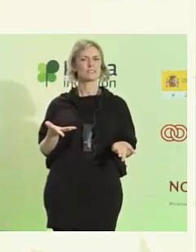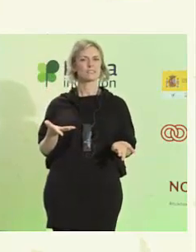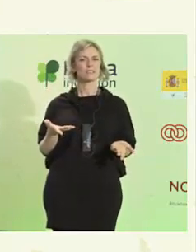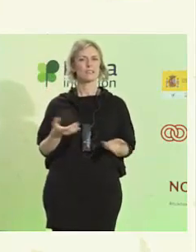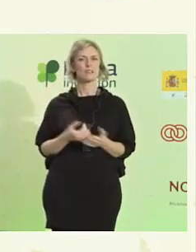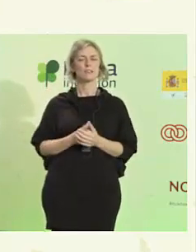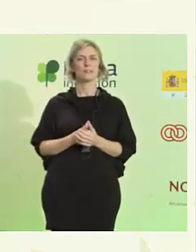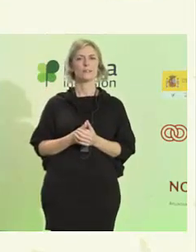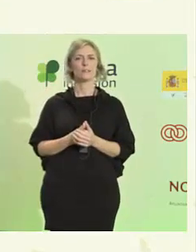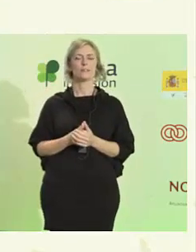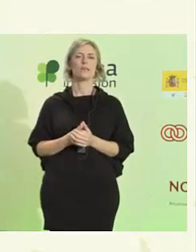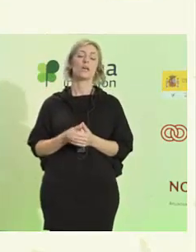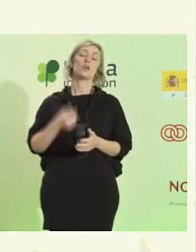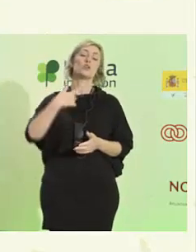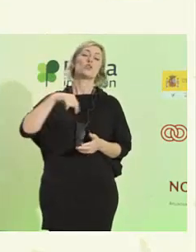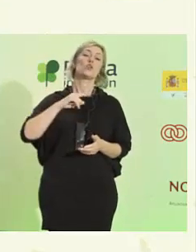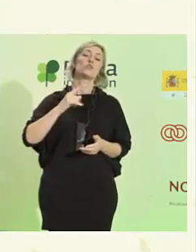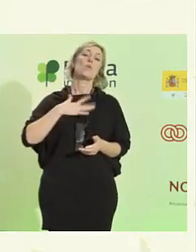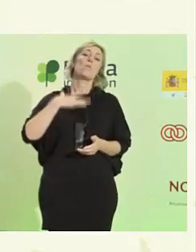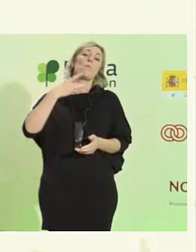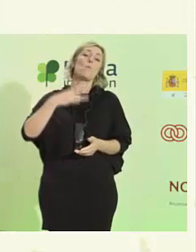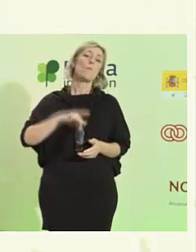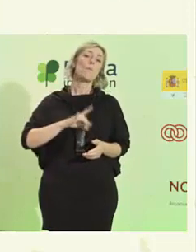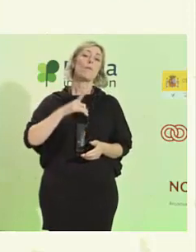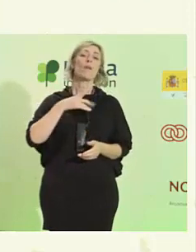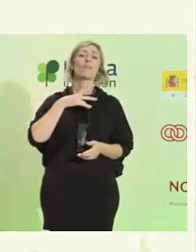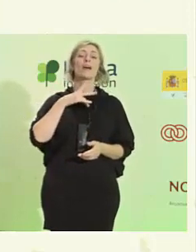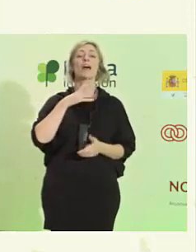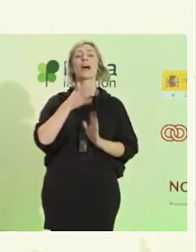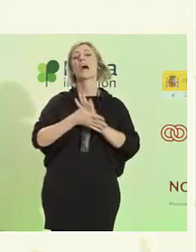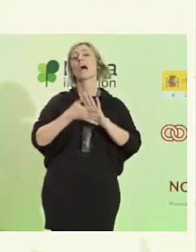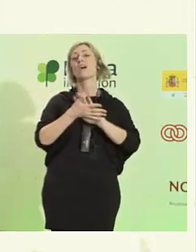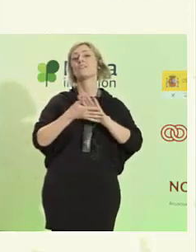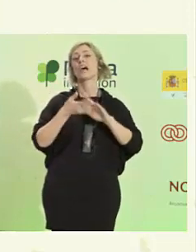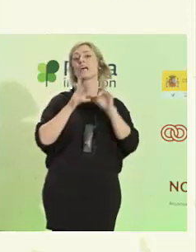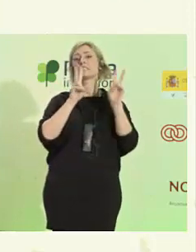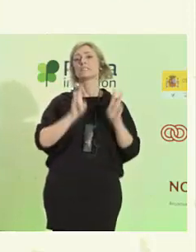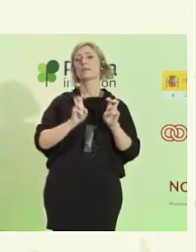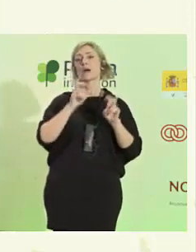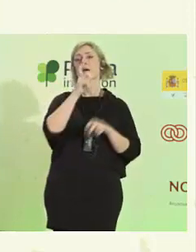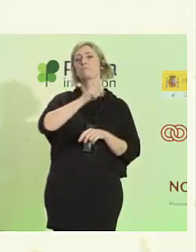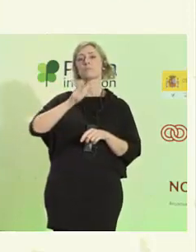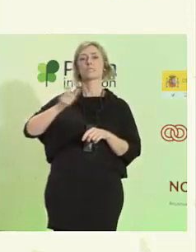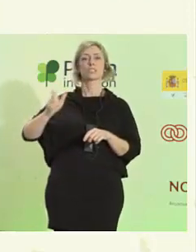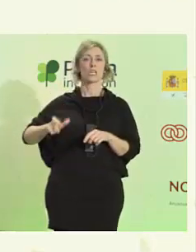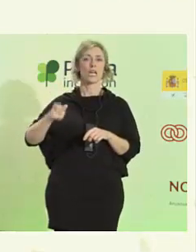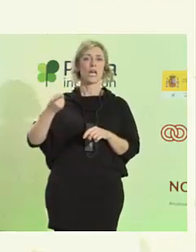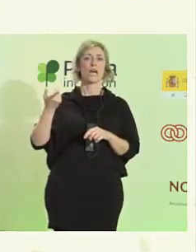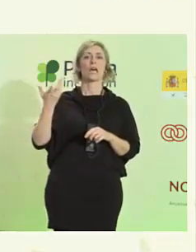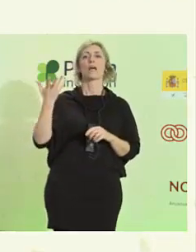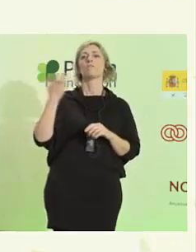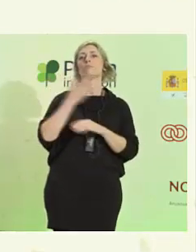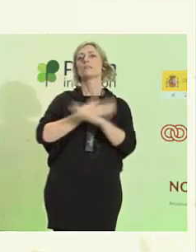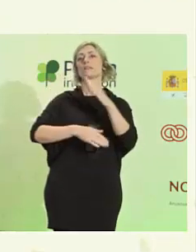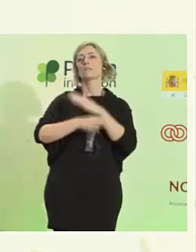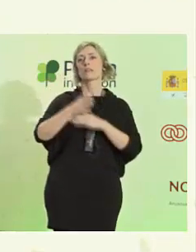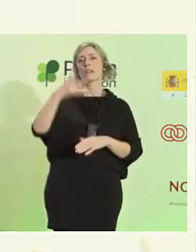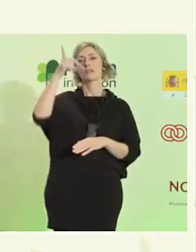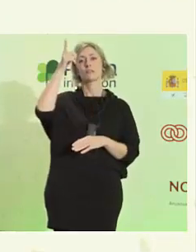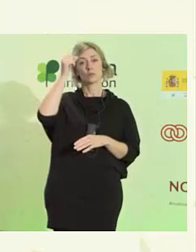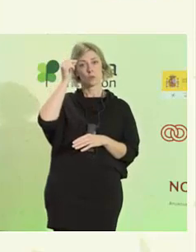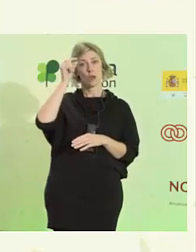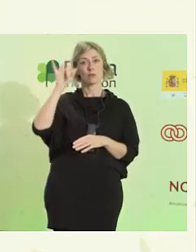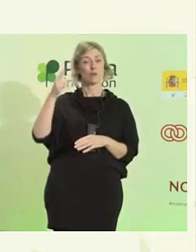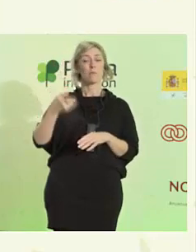Podemos hablar de las personas con discapacidad intelectual. La mayoría de mi vida he estado trabajando con